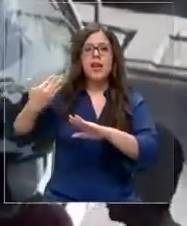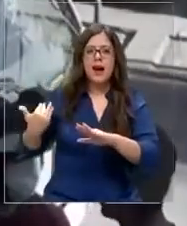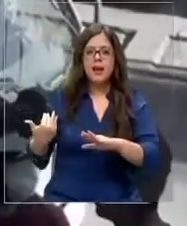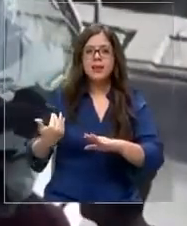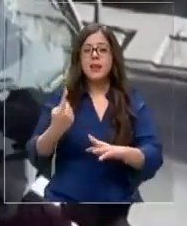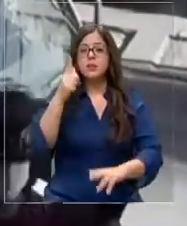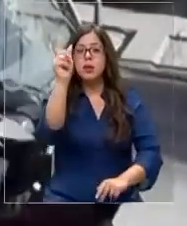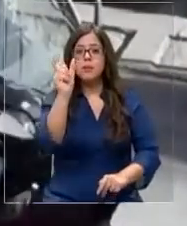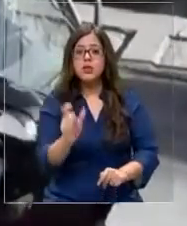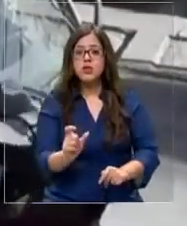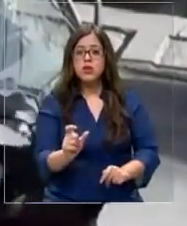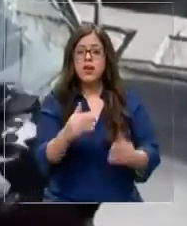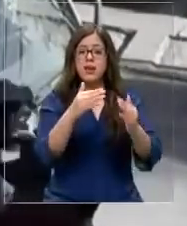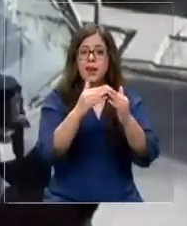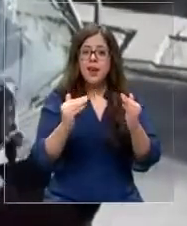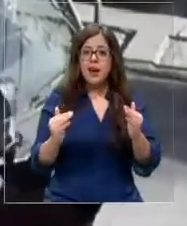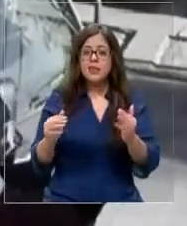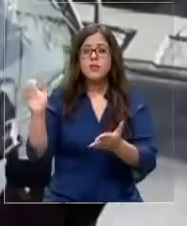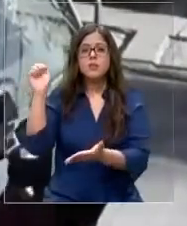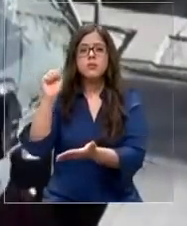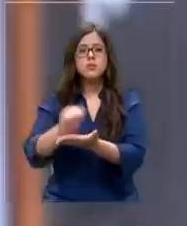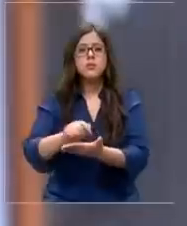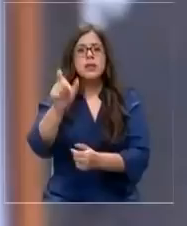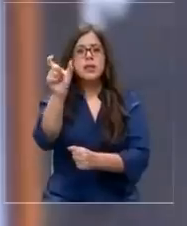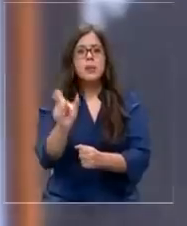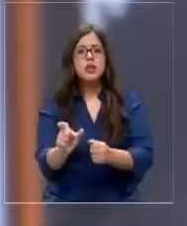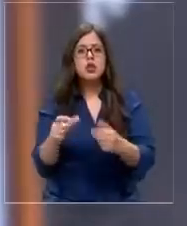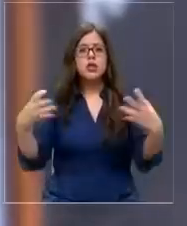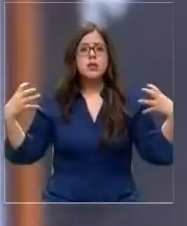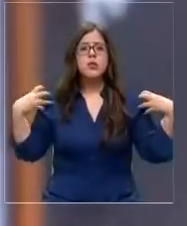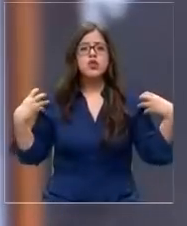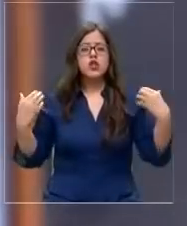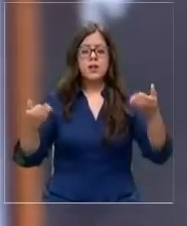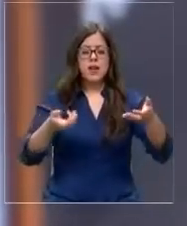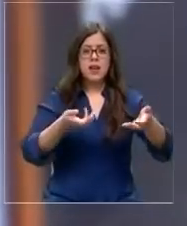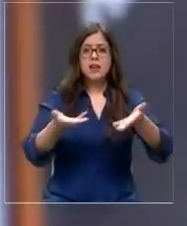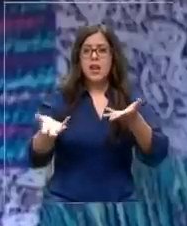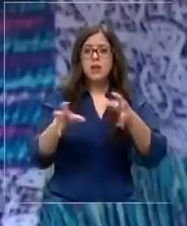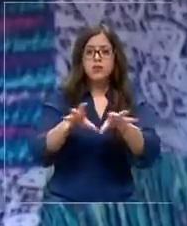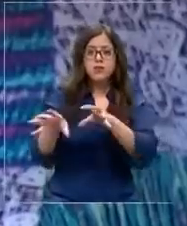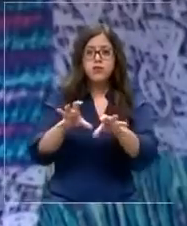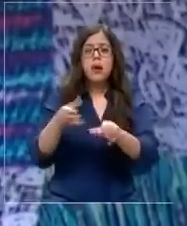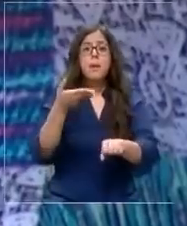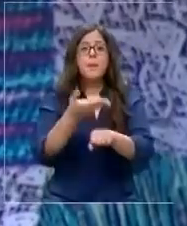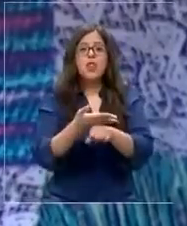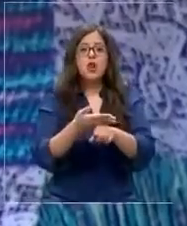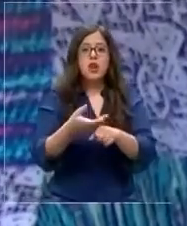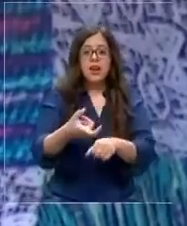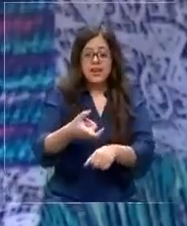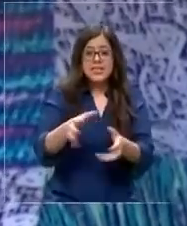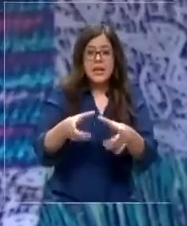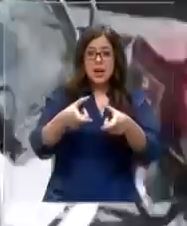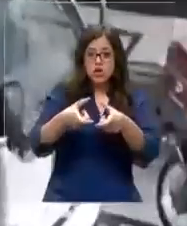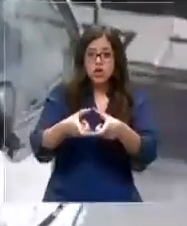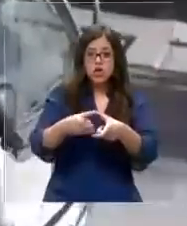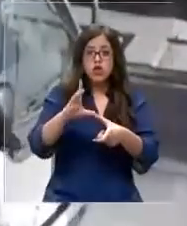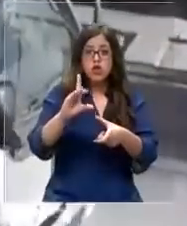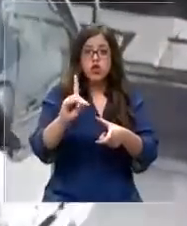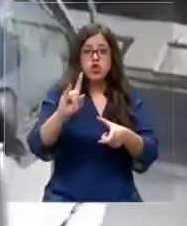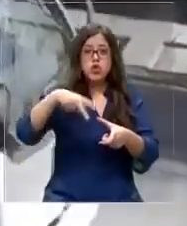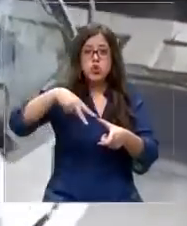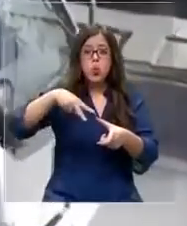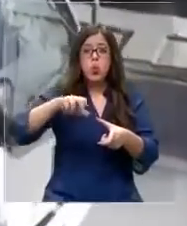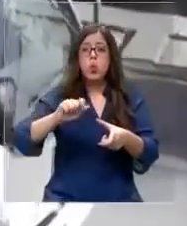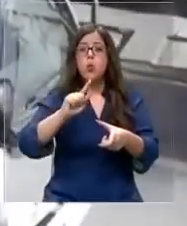luego que uno de los habitantes de la casa le reclamara al repartidor porque el pedido de Donuts que había hecho estaba incompleto. El